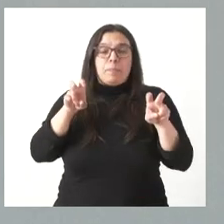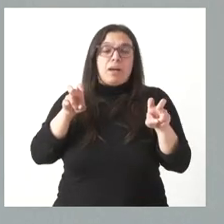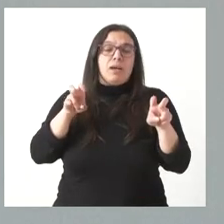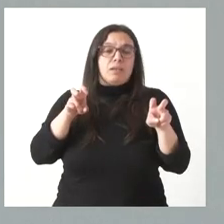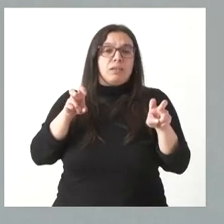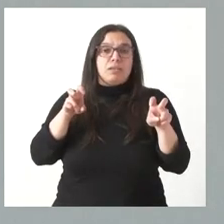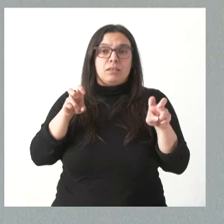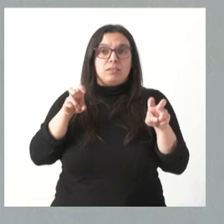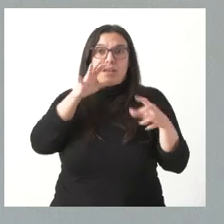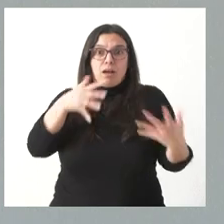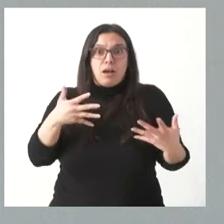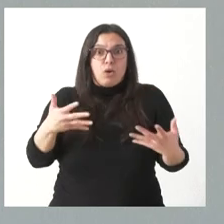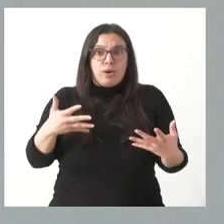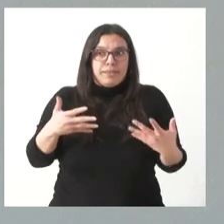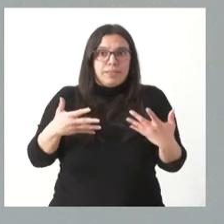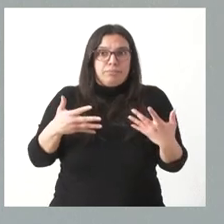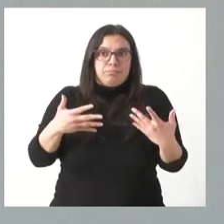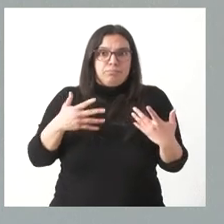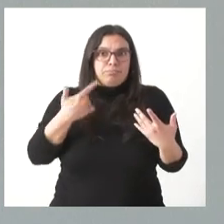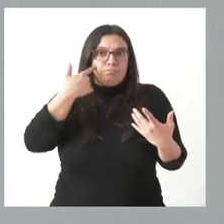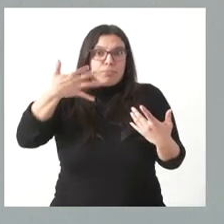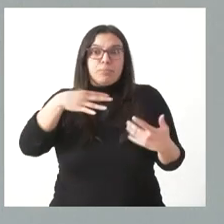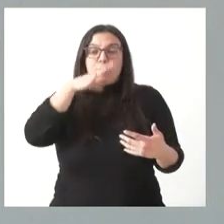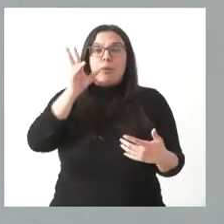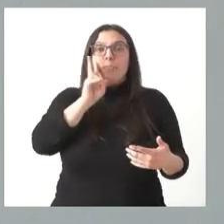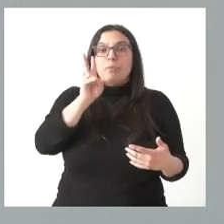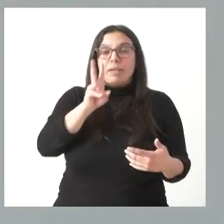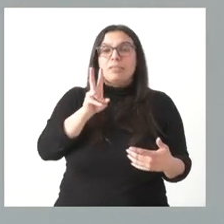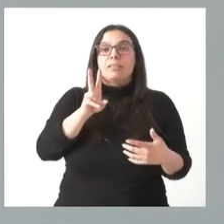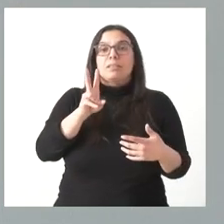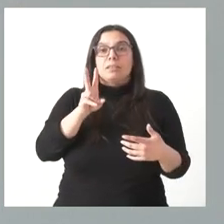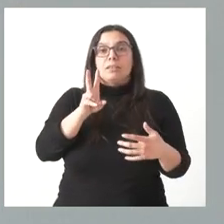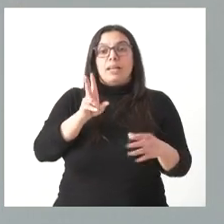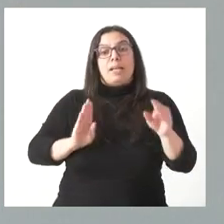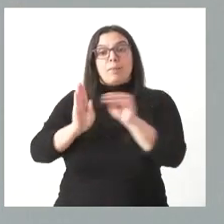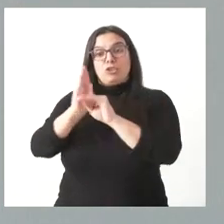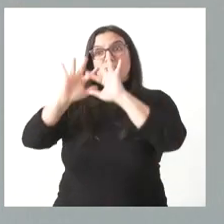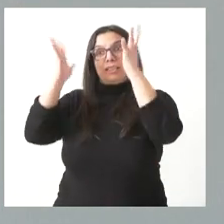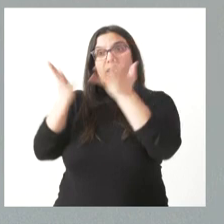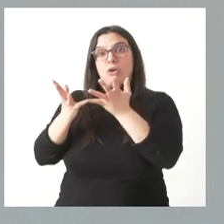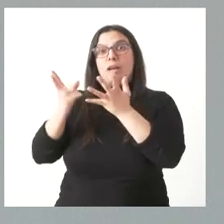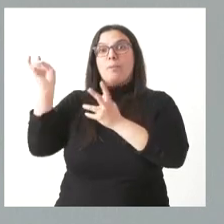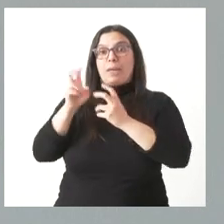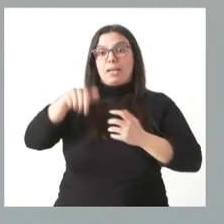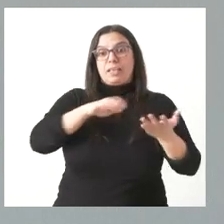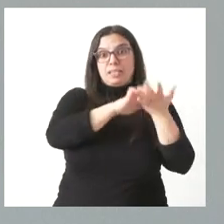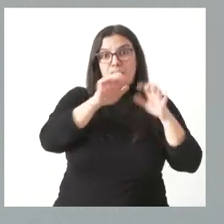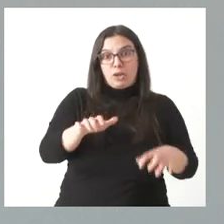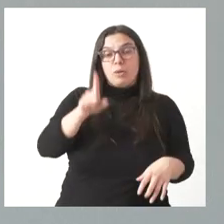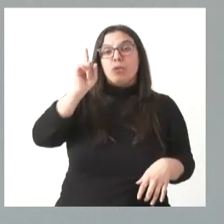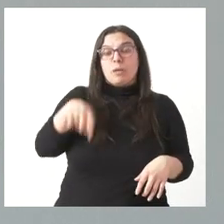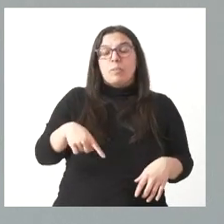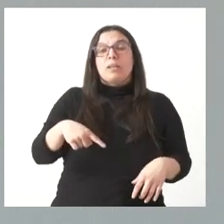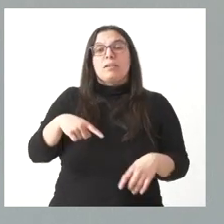actualidad en el momento presente, cuando vemos que paralelamente que hay inversiones internacionales que deciden venir a Castilla y León, hay